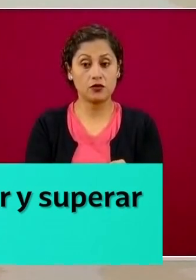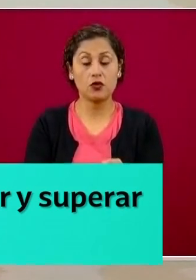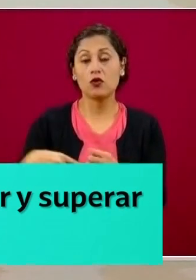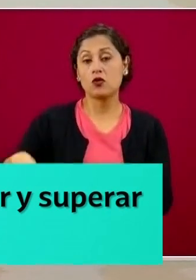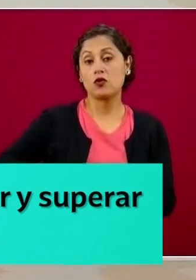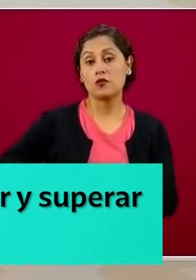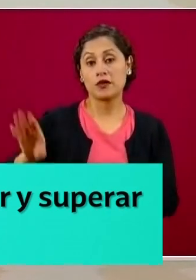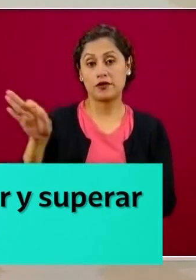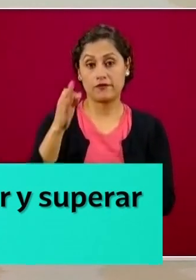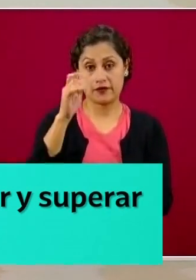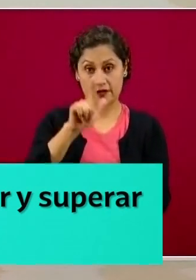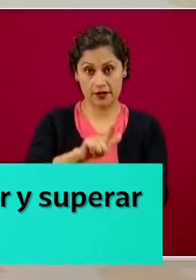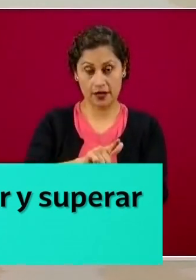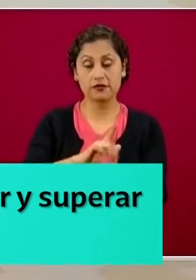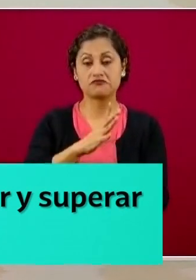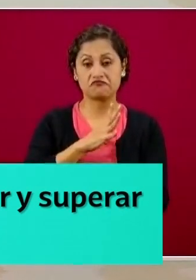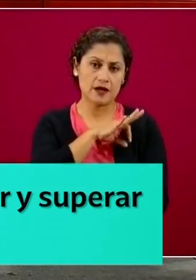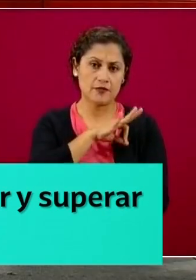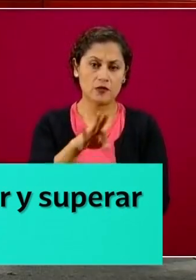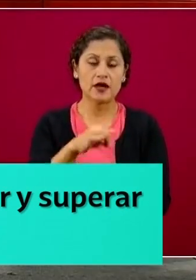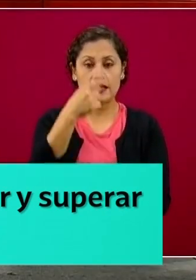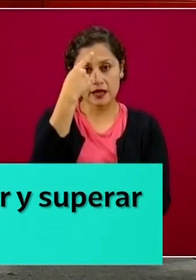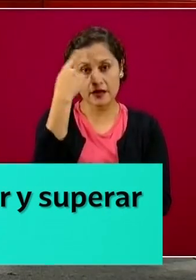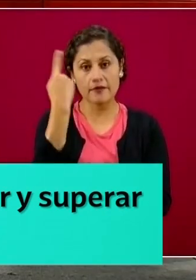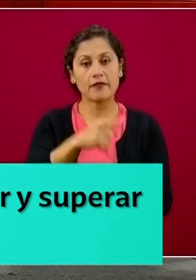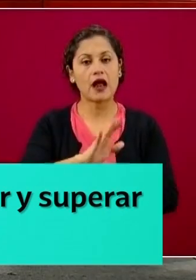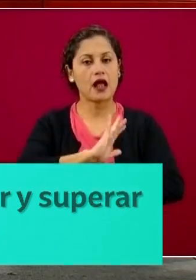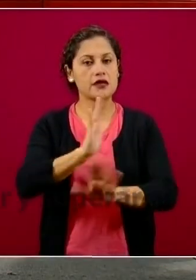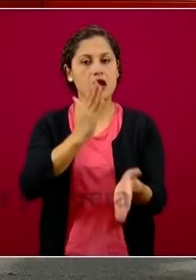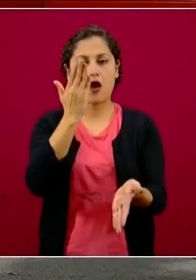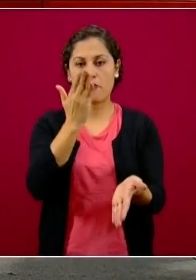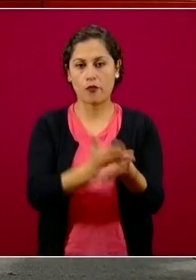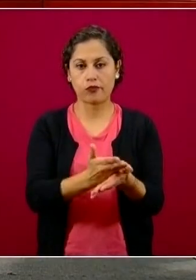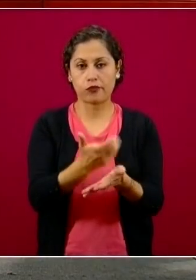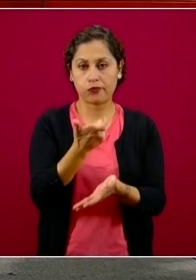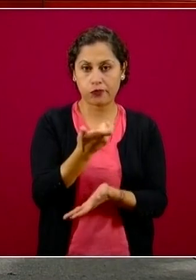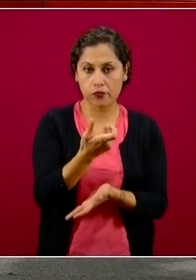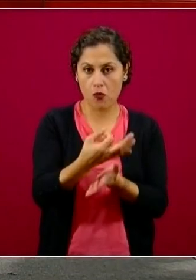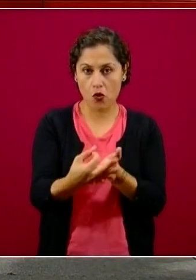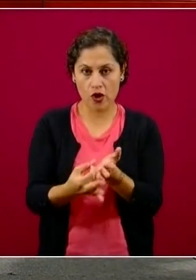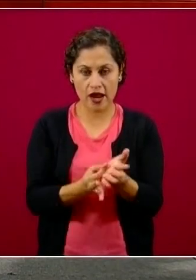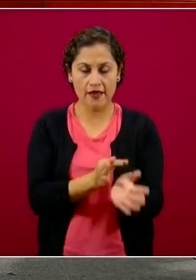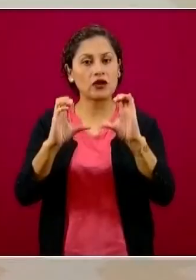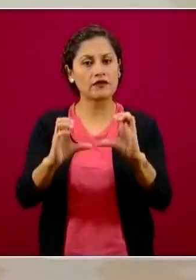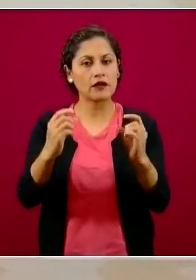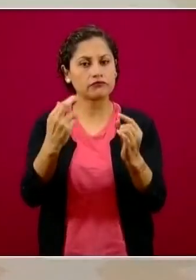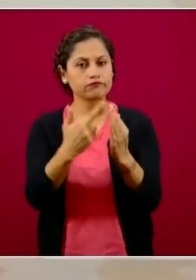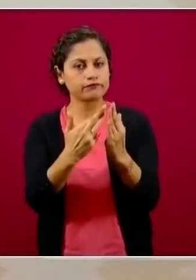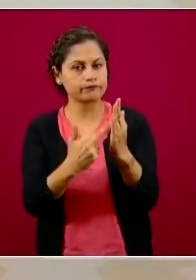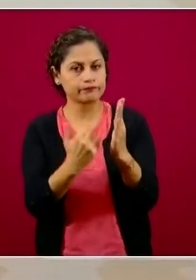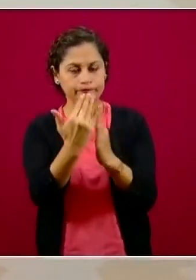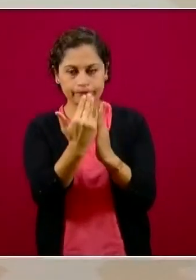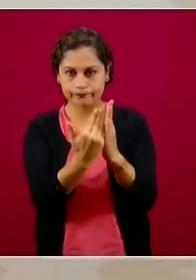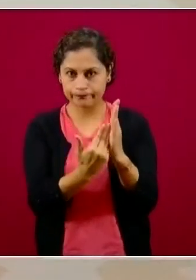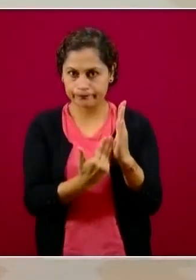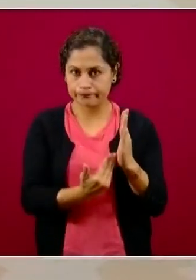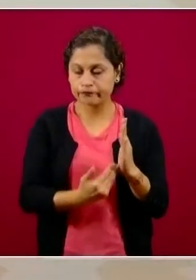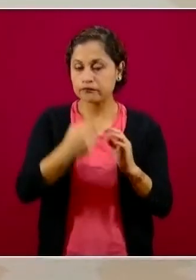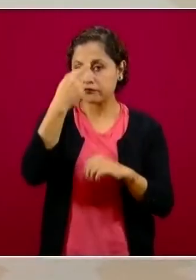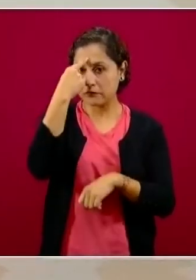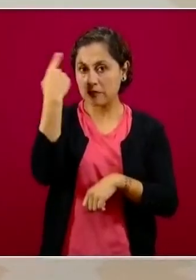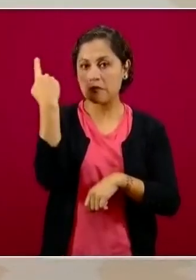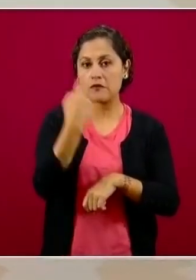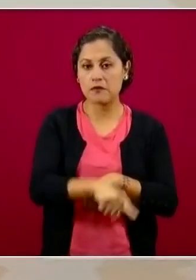actividad de exportación. A vida cuenta que en México el porcentaje de micros y pequeños negocios exporta el 1% del total